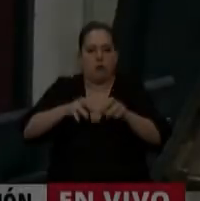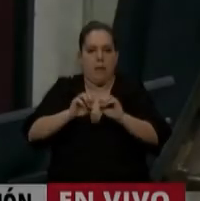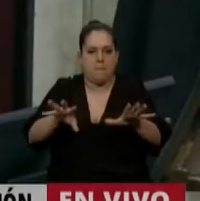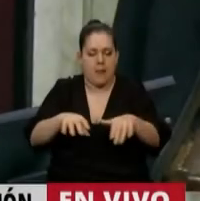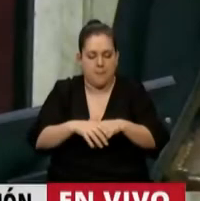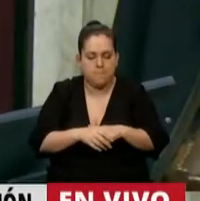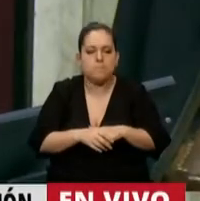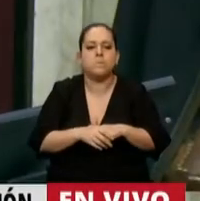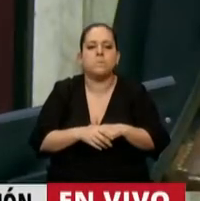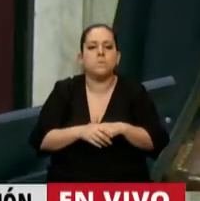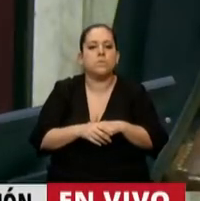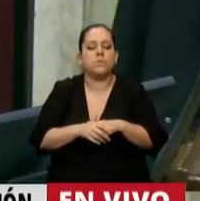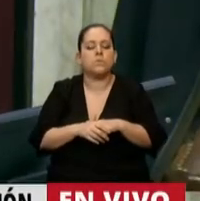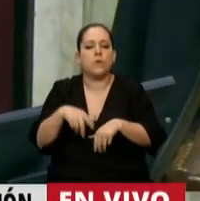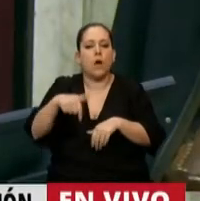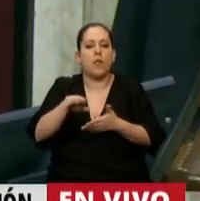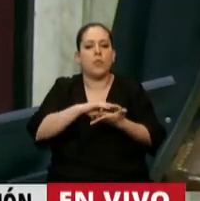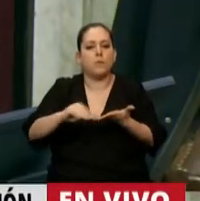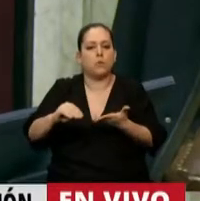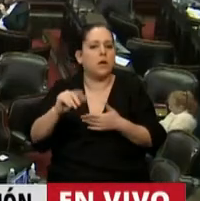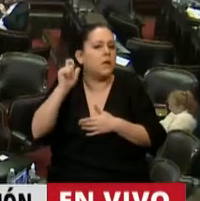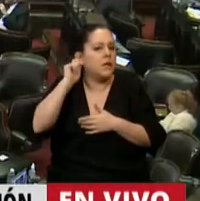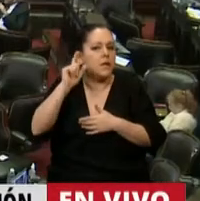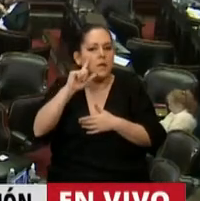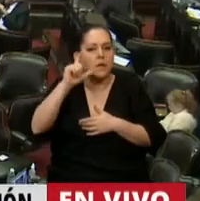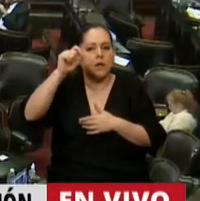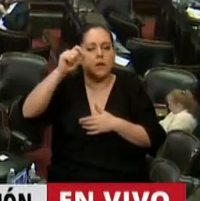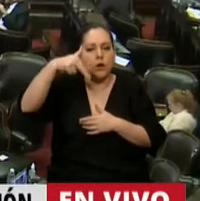Tiene la palabra la diputada Silvana Micaela Ginocchio.